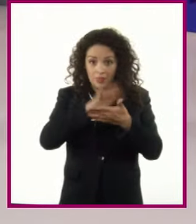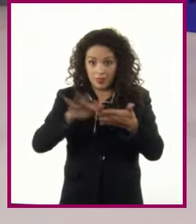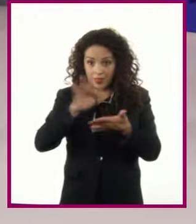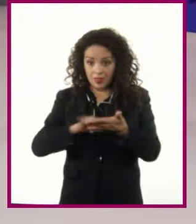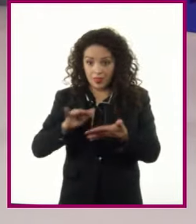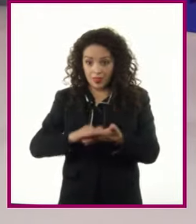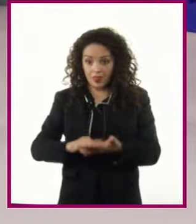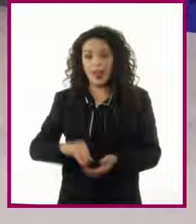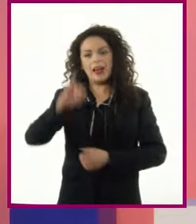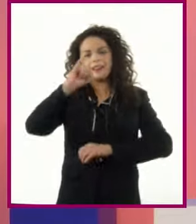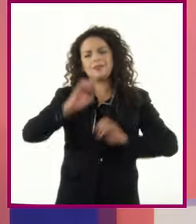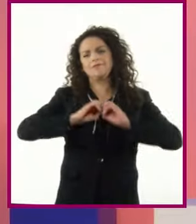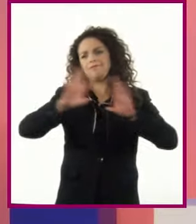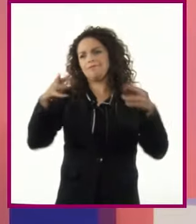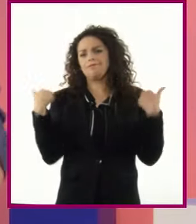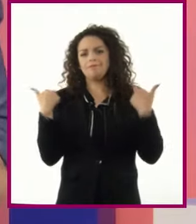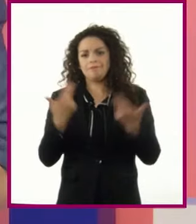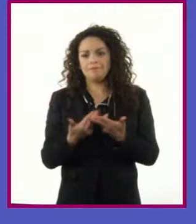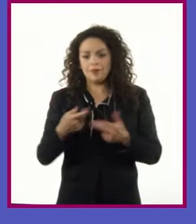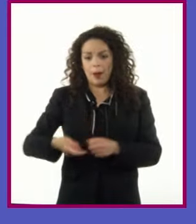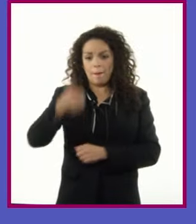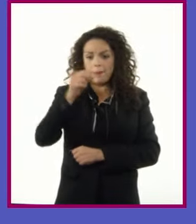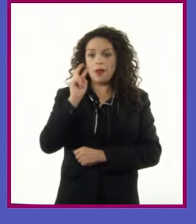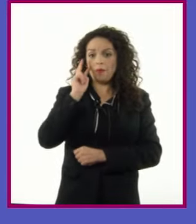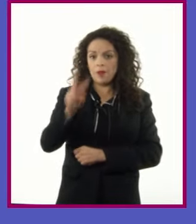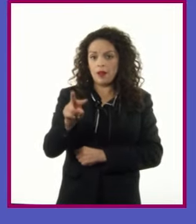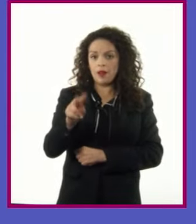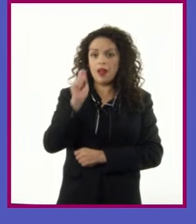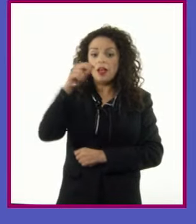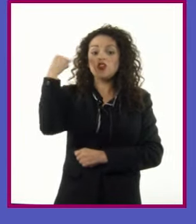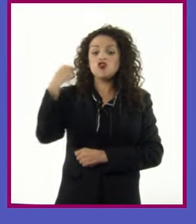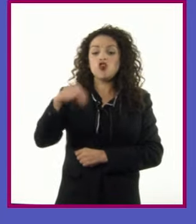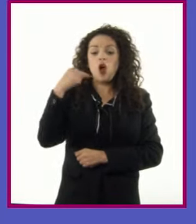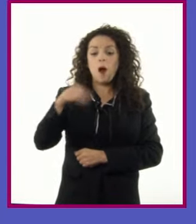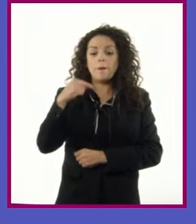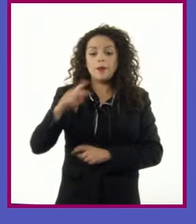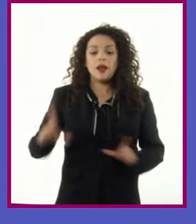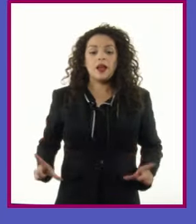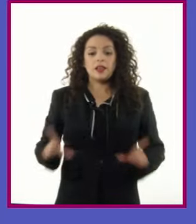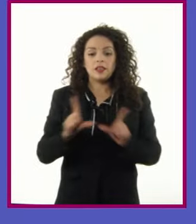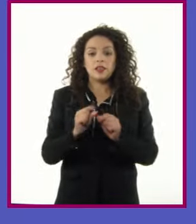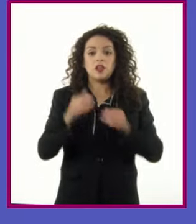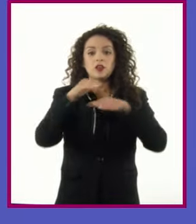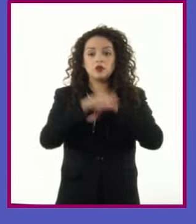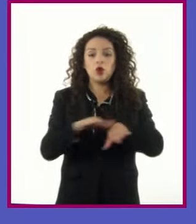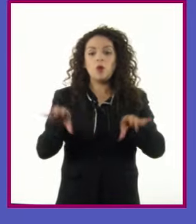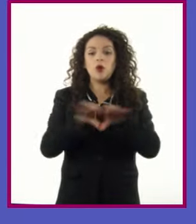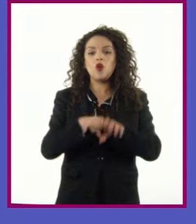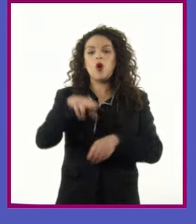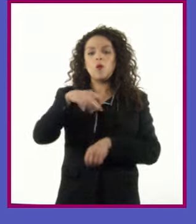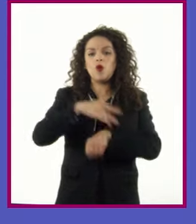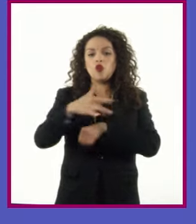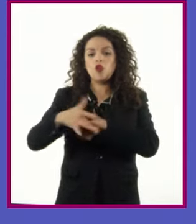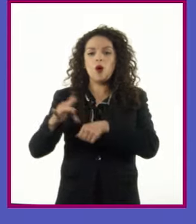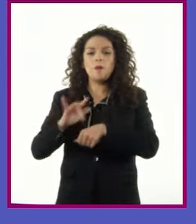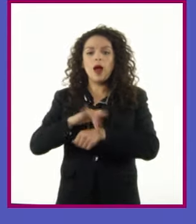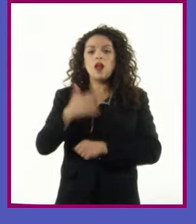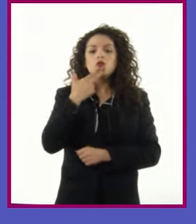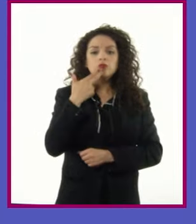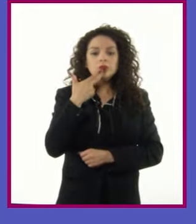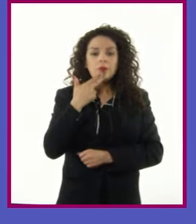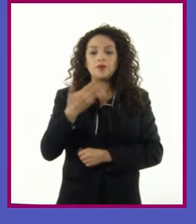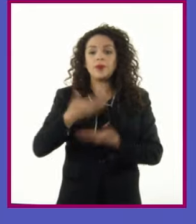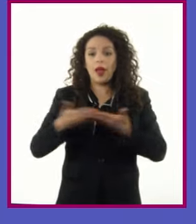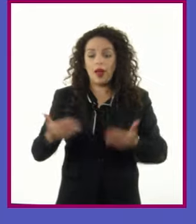Claro profesor, veamos primero el título Resumen sobre los usos del nopal Ahora leamos el contenido